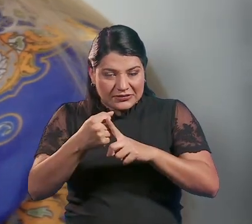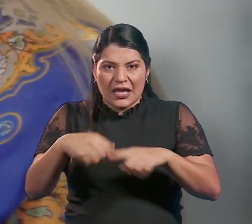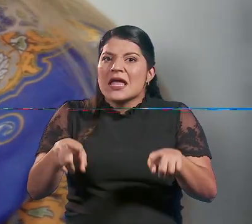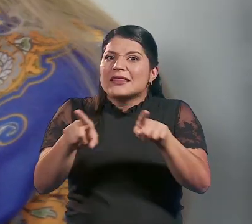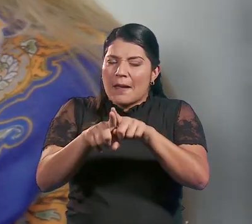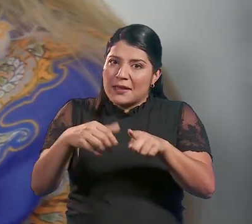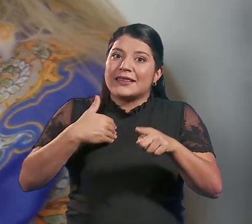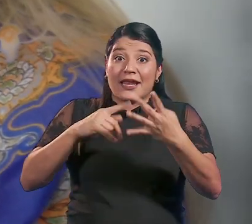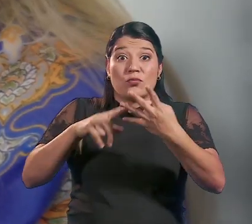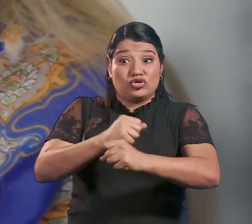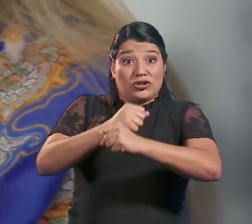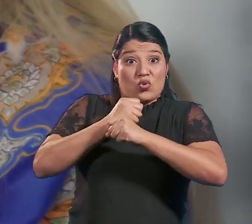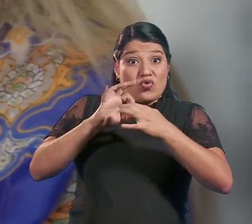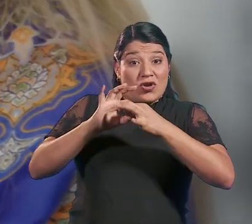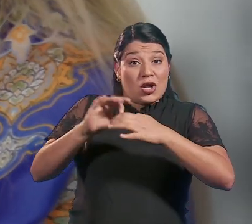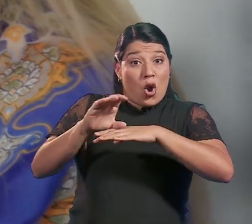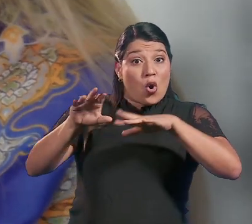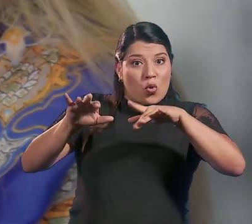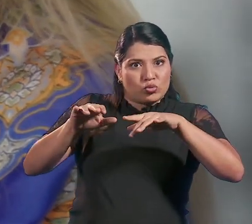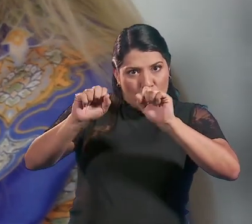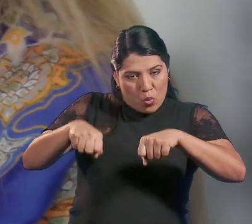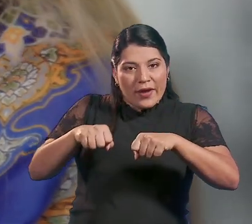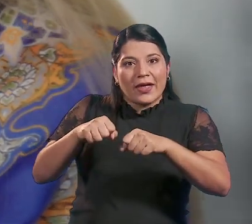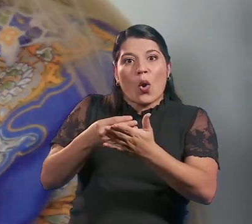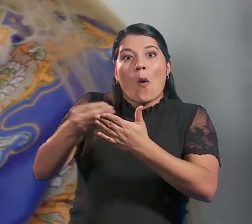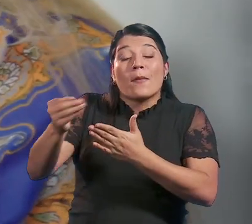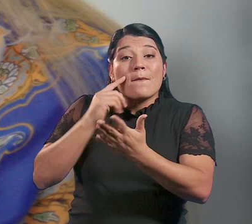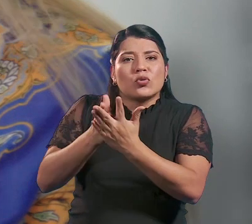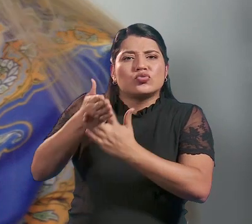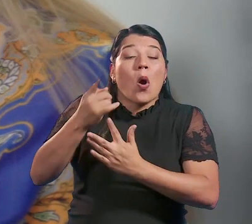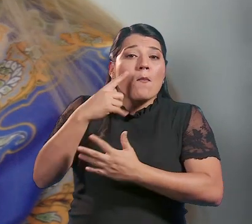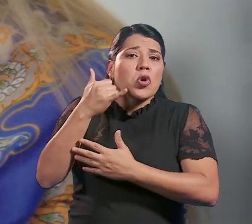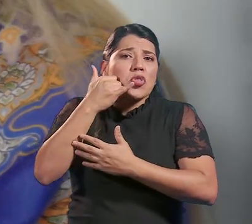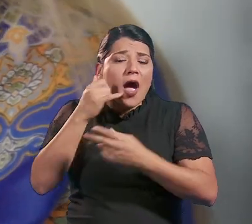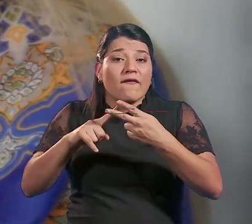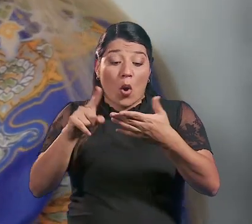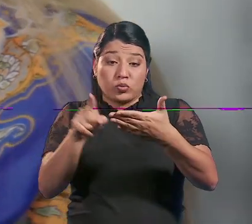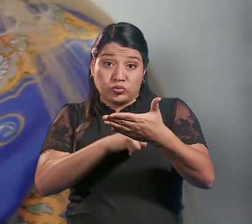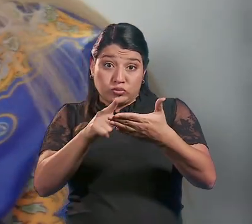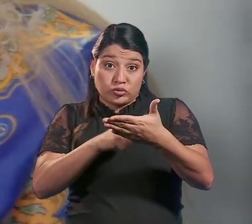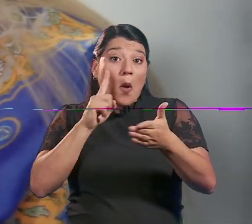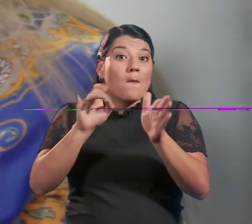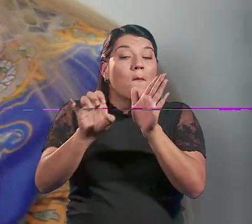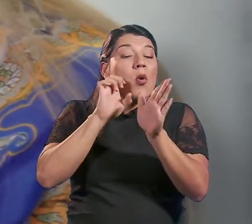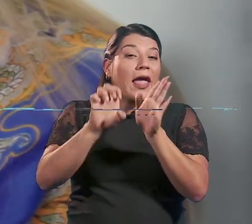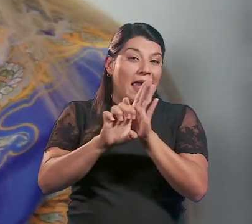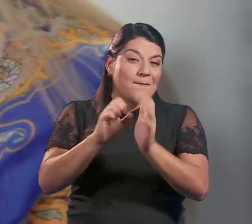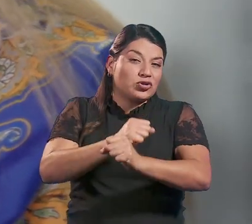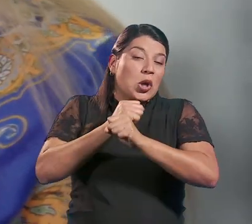incursionamos en seguros digitales que se pueden adquirir en línea a través de una tablet, un teléfono, como lo es el seguro